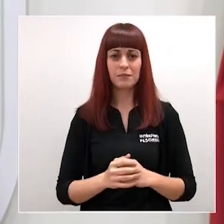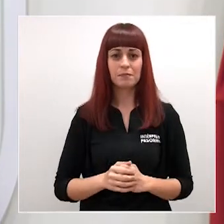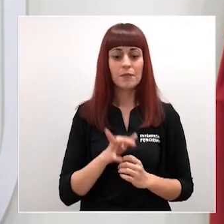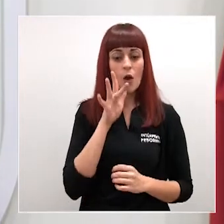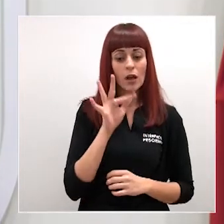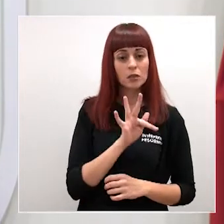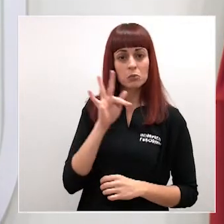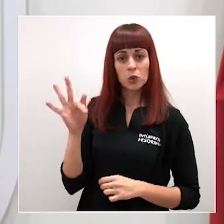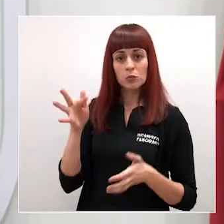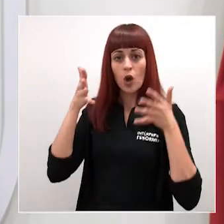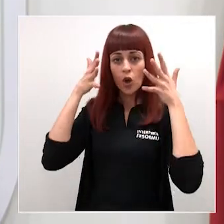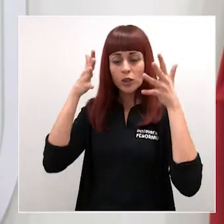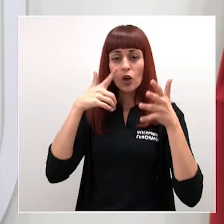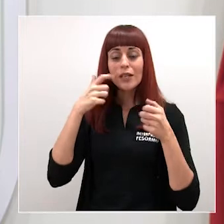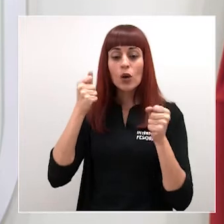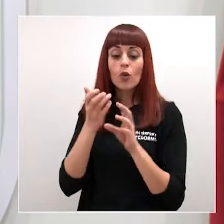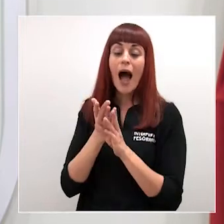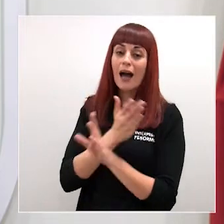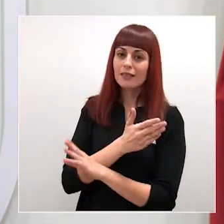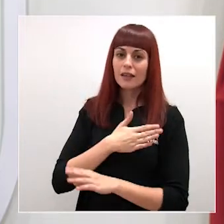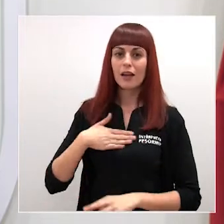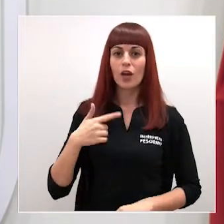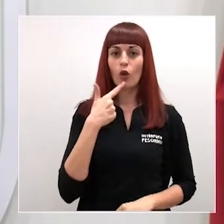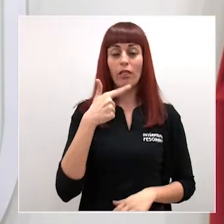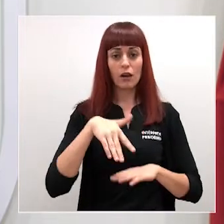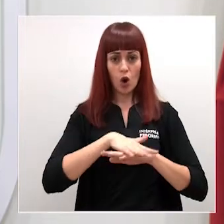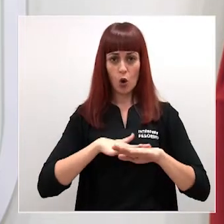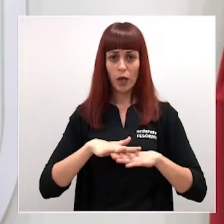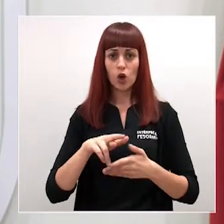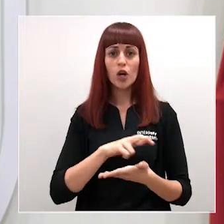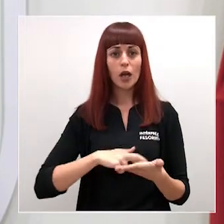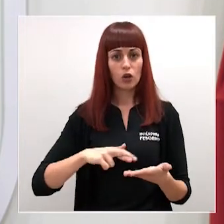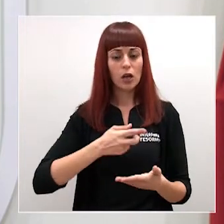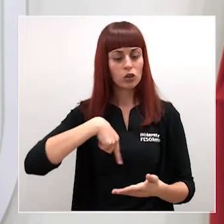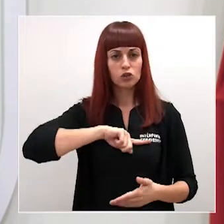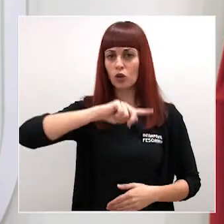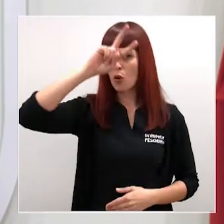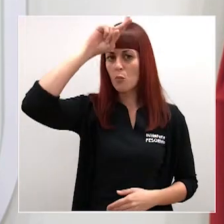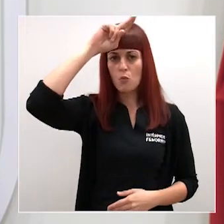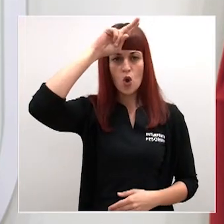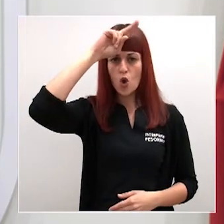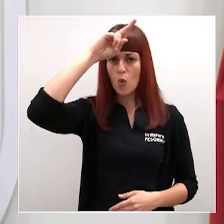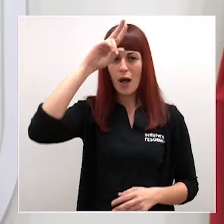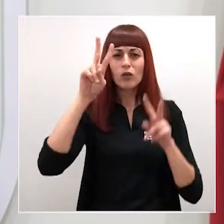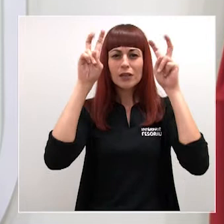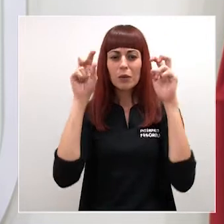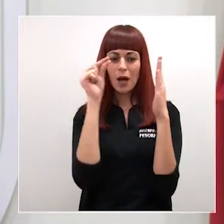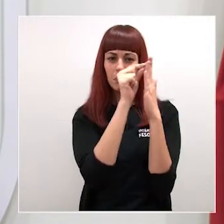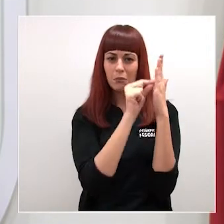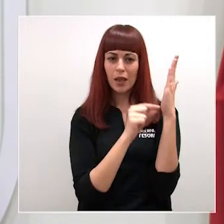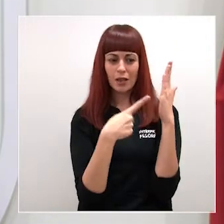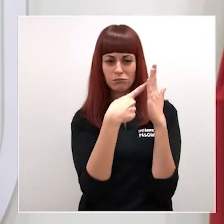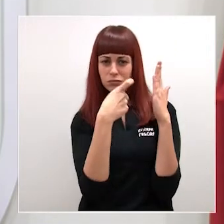la palabra al consejero de Salud, quiero subrayar que el Ejecutivo Regional nos preocupa enormemente el desescalamiento del